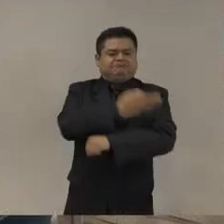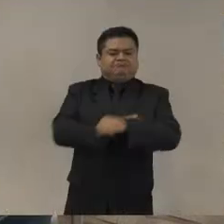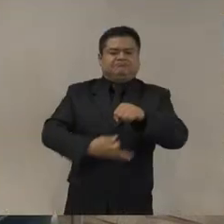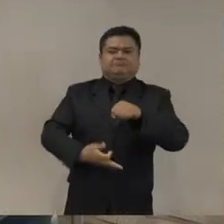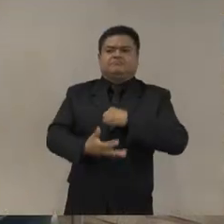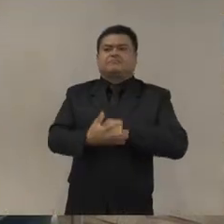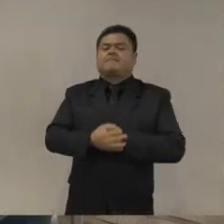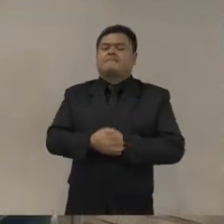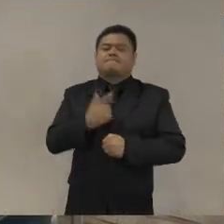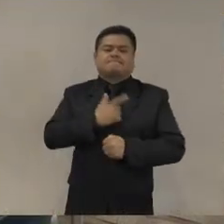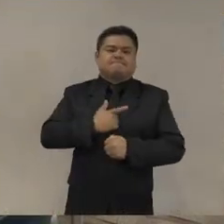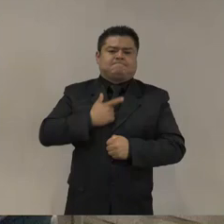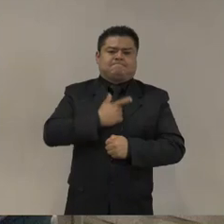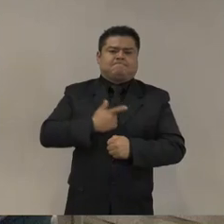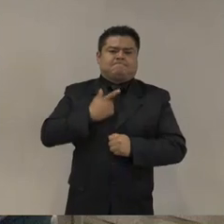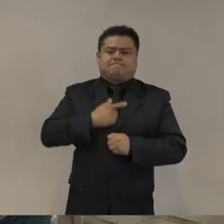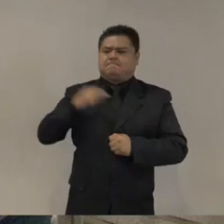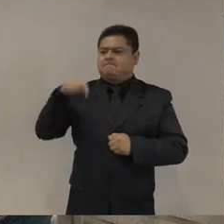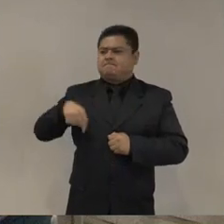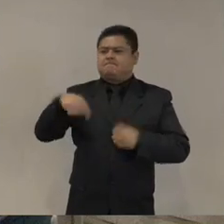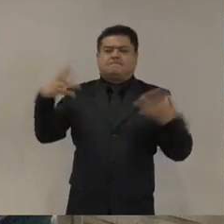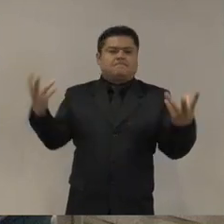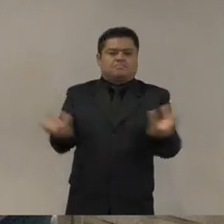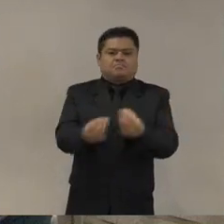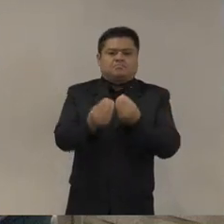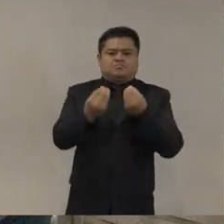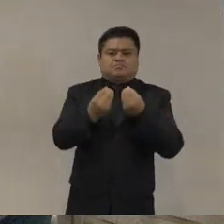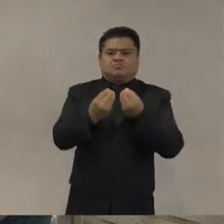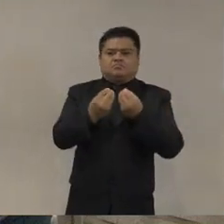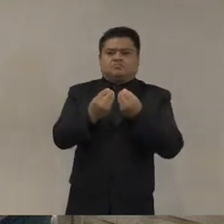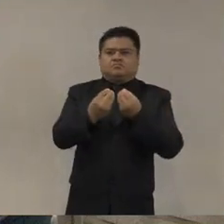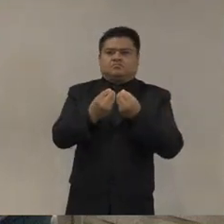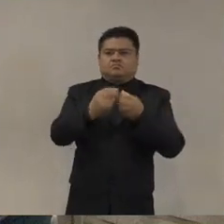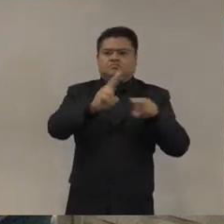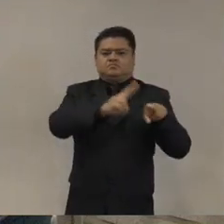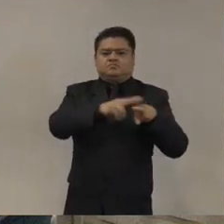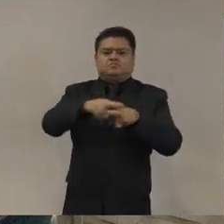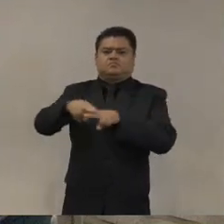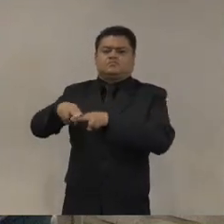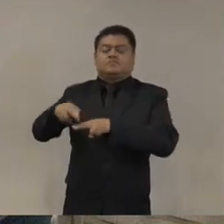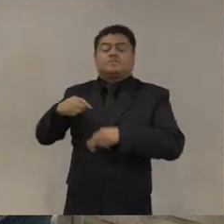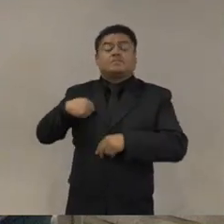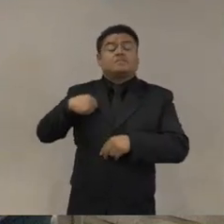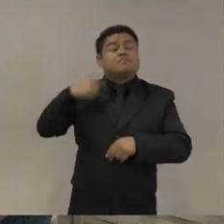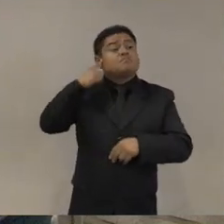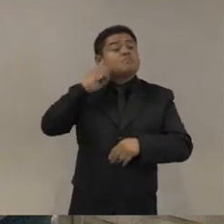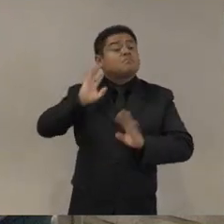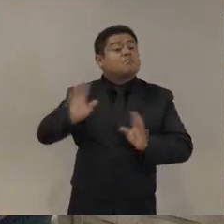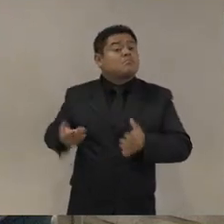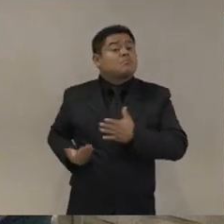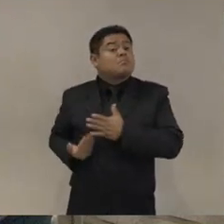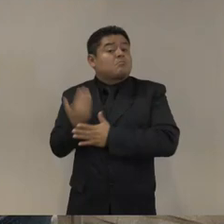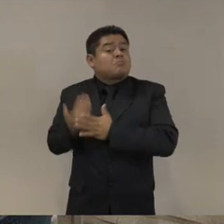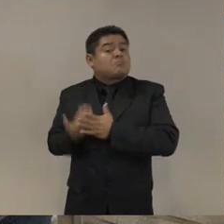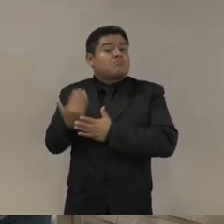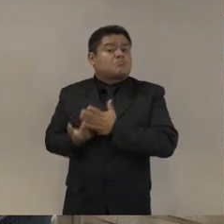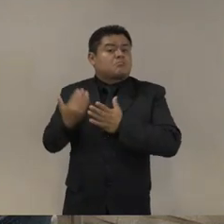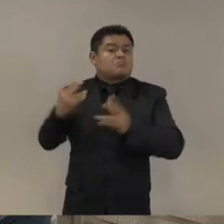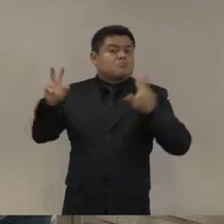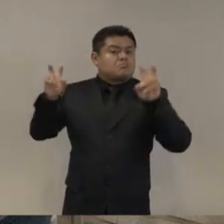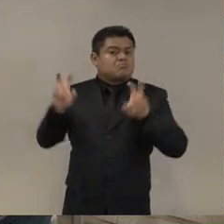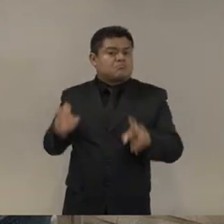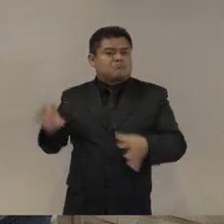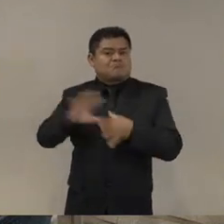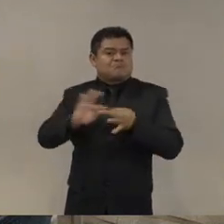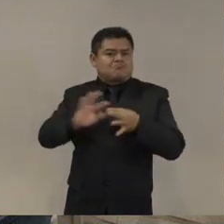Me da mucho gusto la verdad estar aquí con todos ustedes. Ya me dijo Ernesto que la mañana ha sido muy buena y muy intensa y que nos dejaron